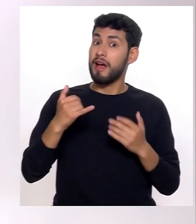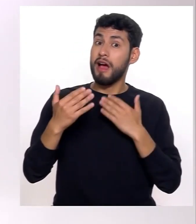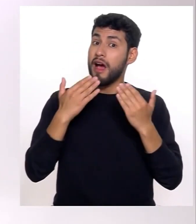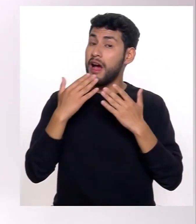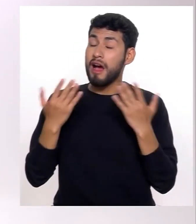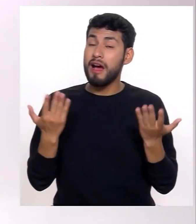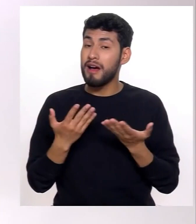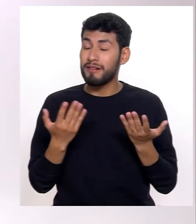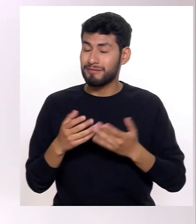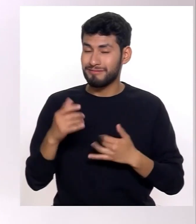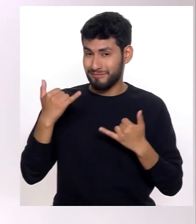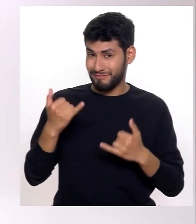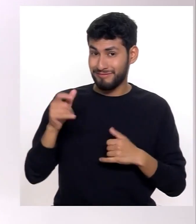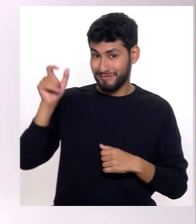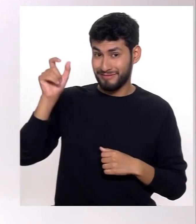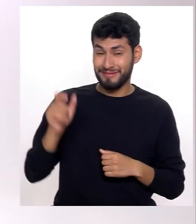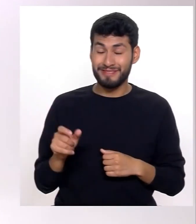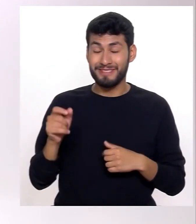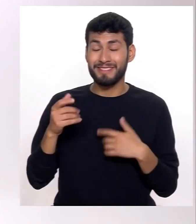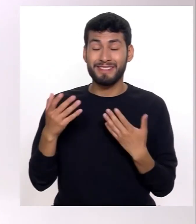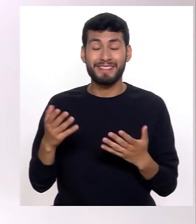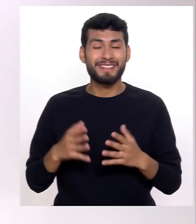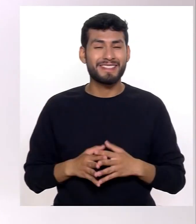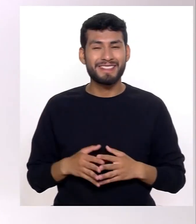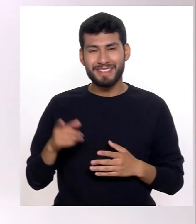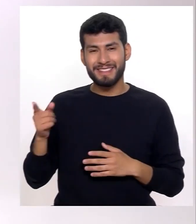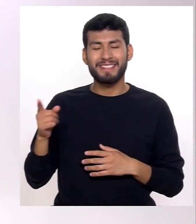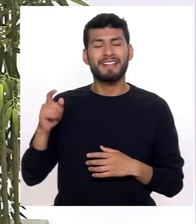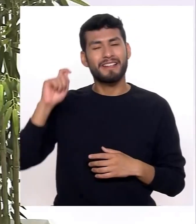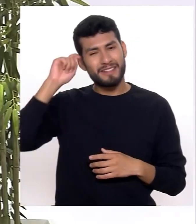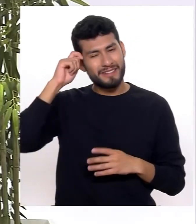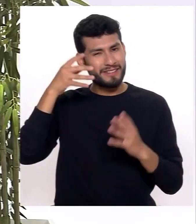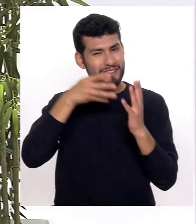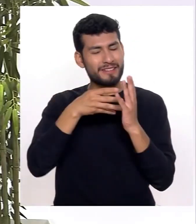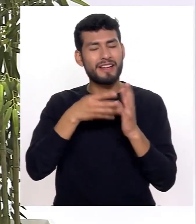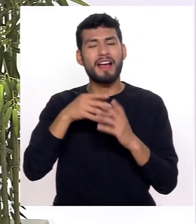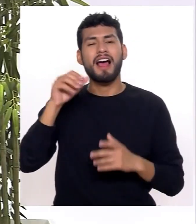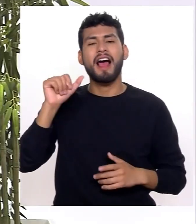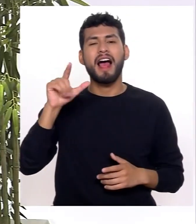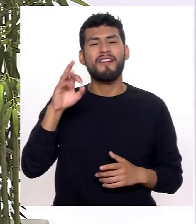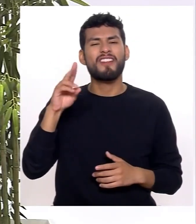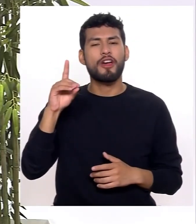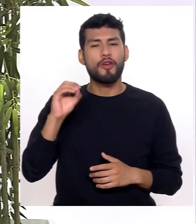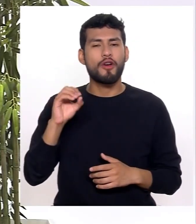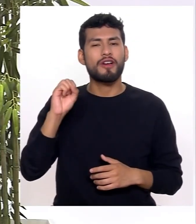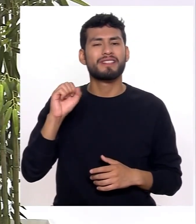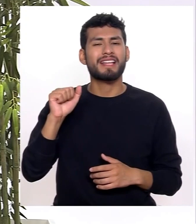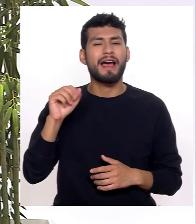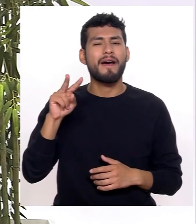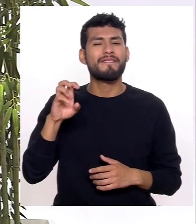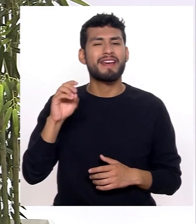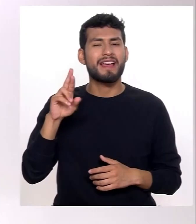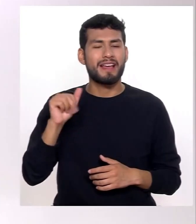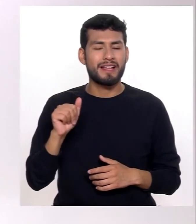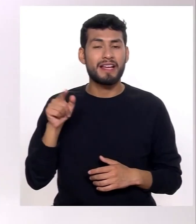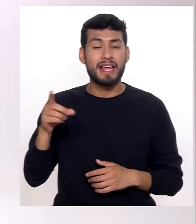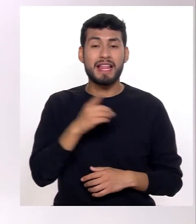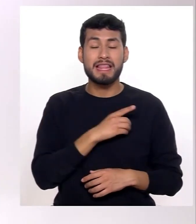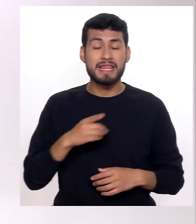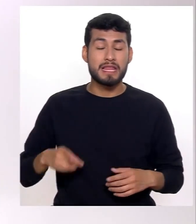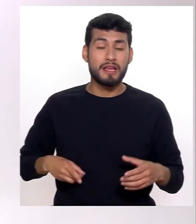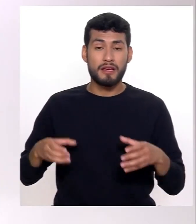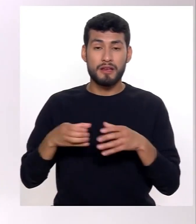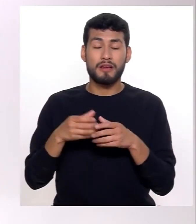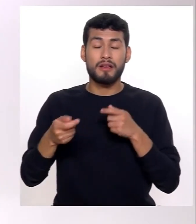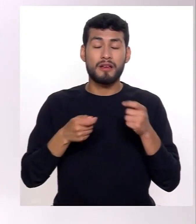en este programa, el día de hoy, pues nos acompaña el psiquiatra Alfredo Saavedra. Él es director ejecutivo de